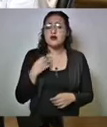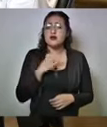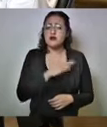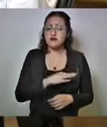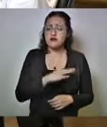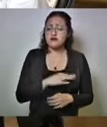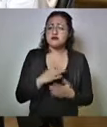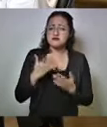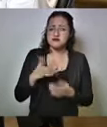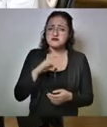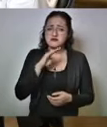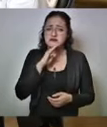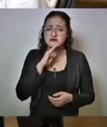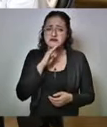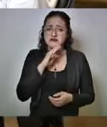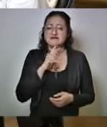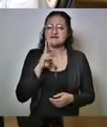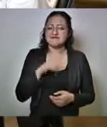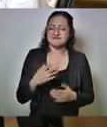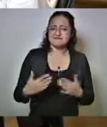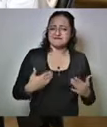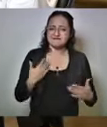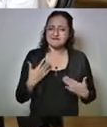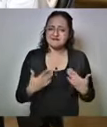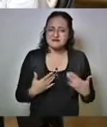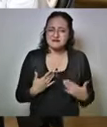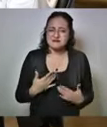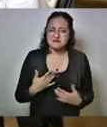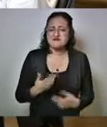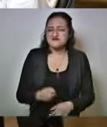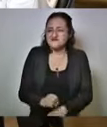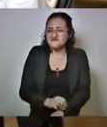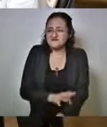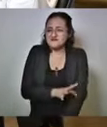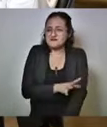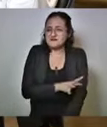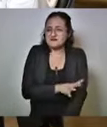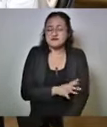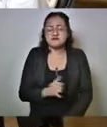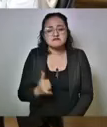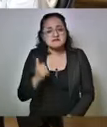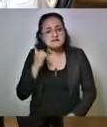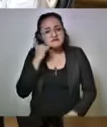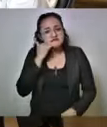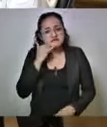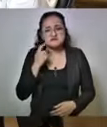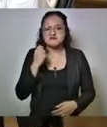de manera muy emotiva y muy sentida por vía telefónica.